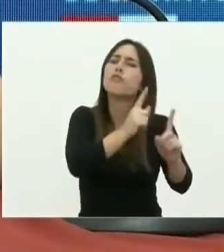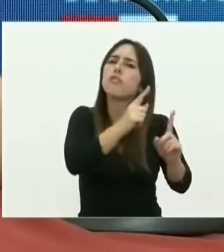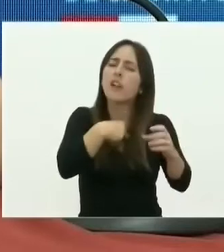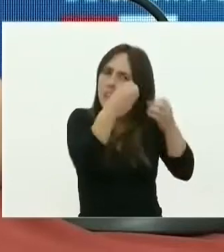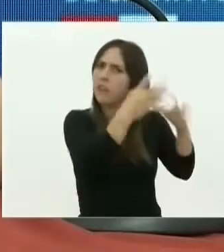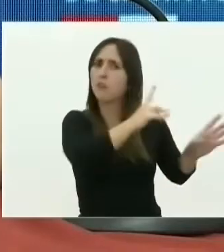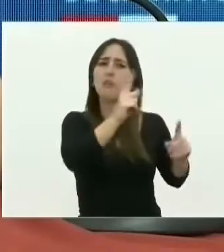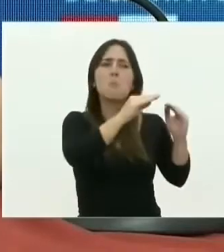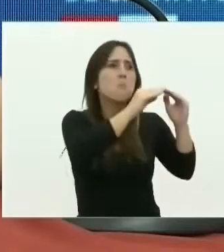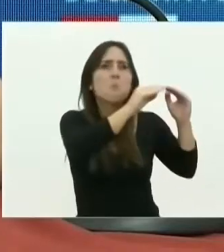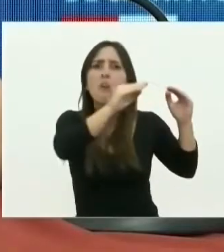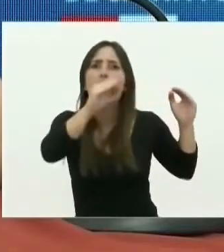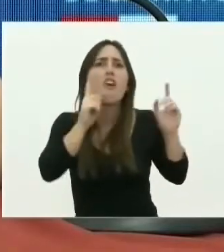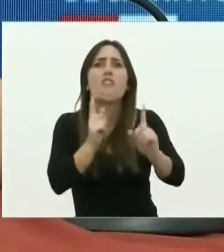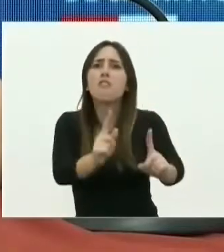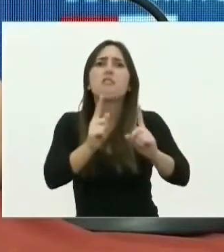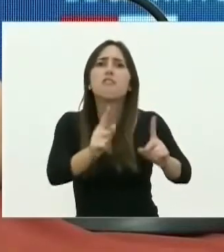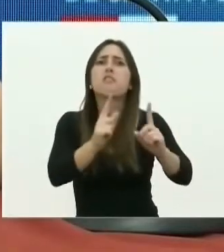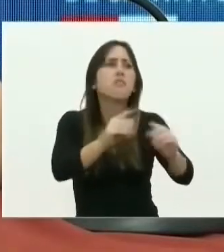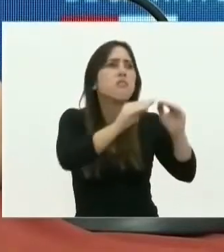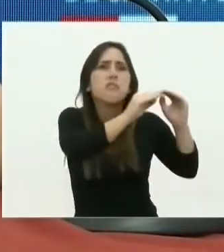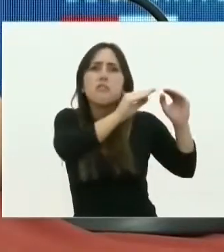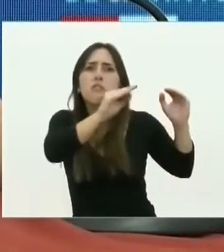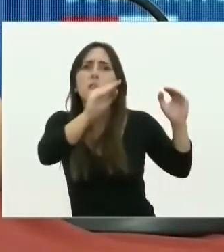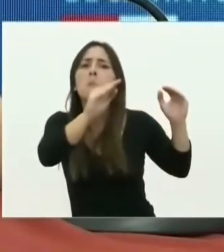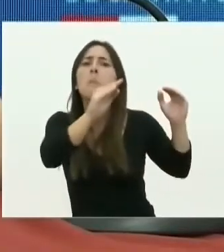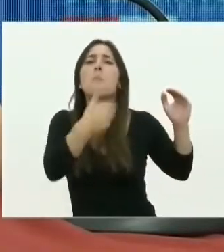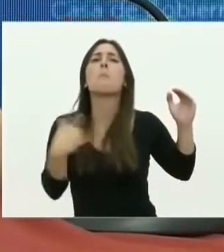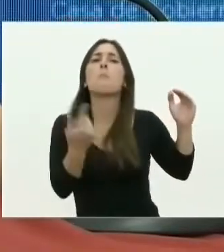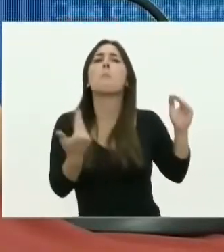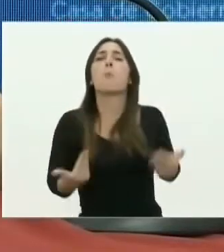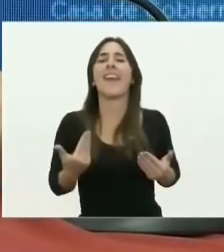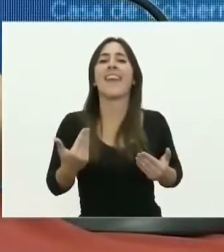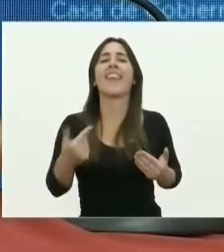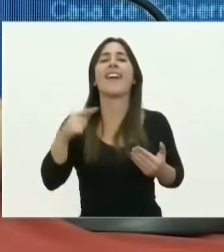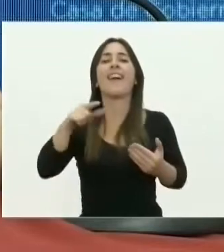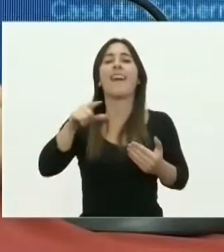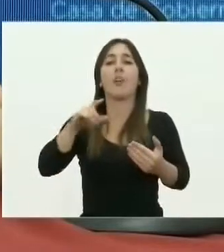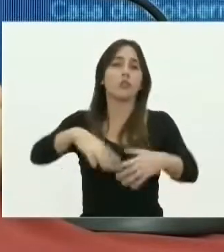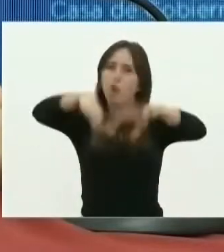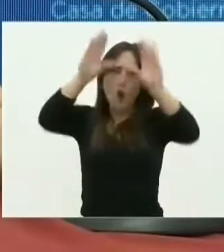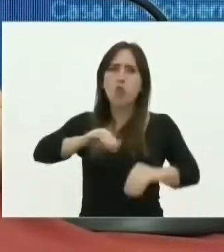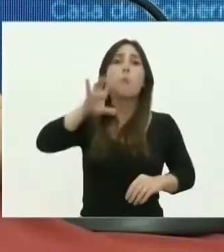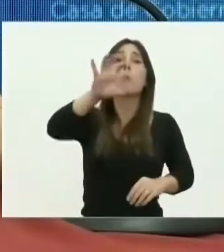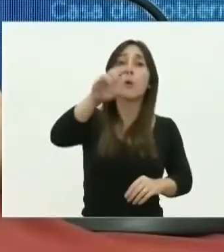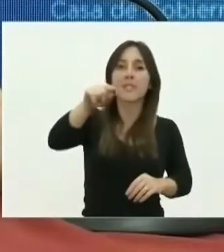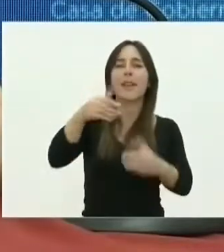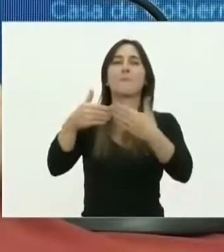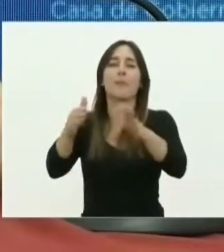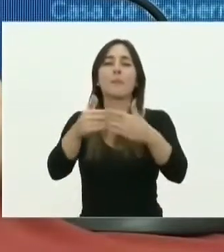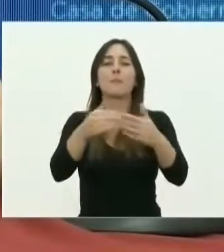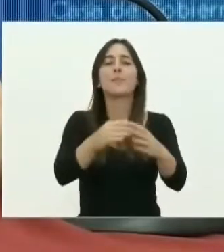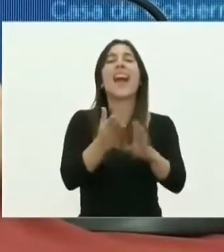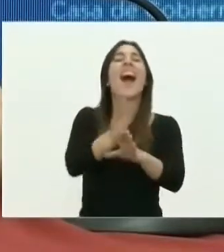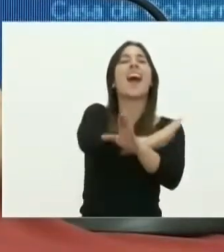totalmente aplanada y nos permitía, más allá de tener actividades en toda la provincia, con excepción